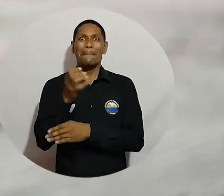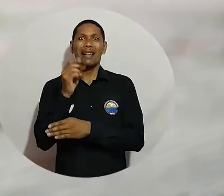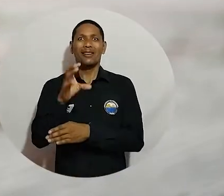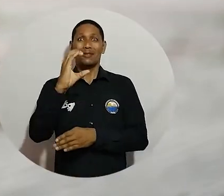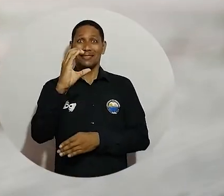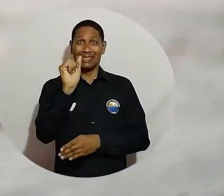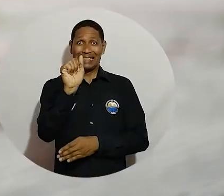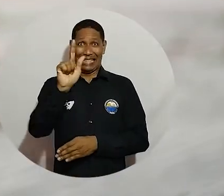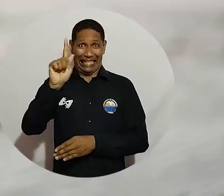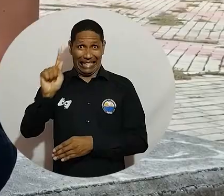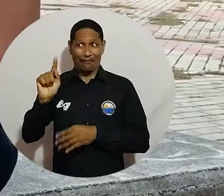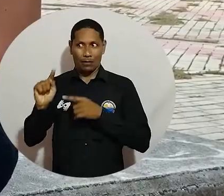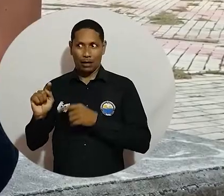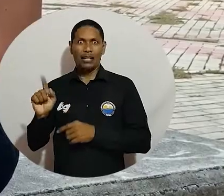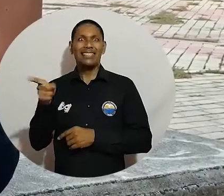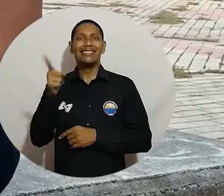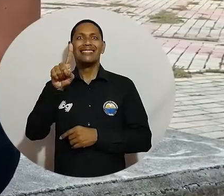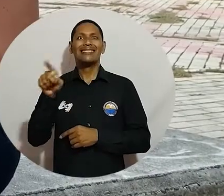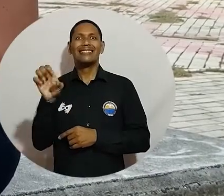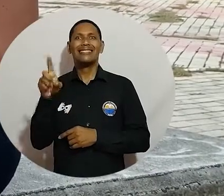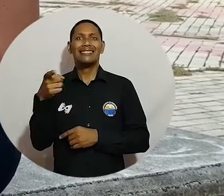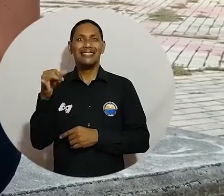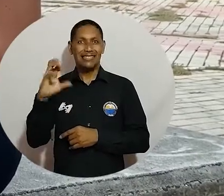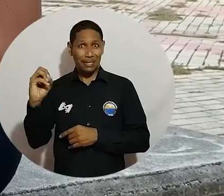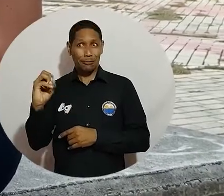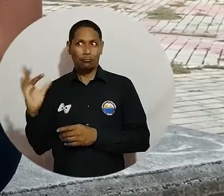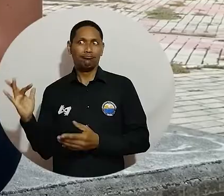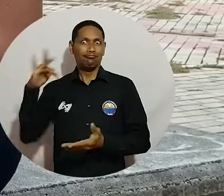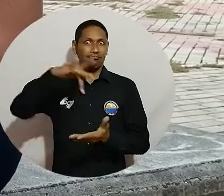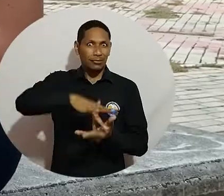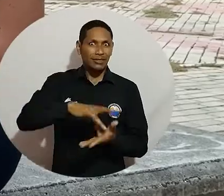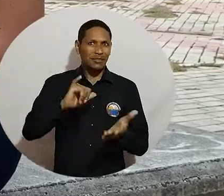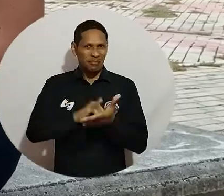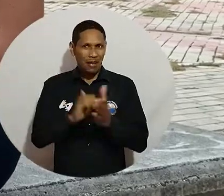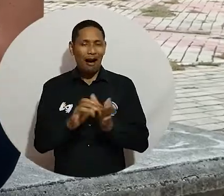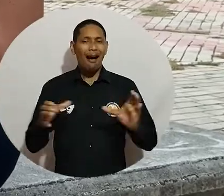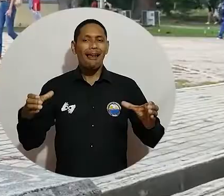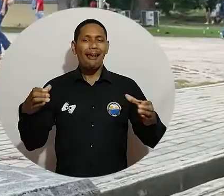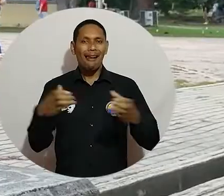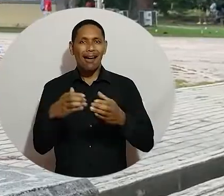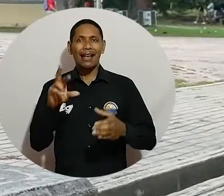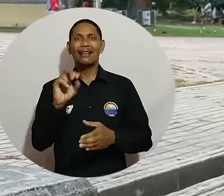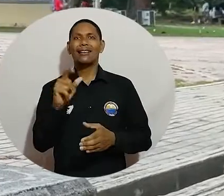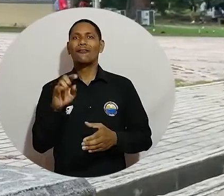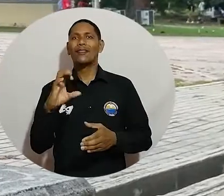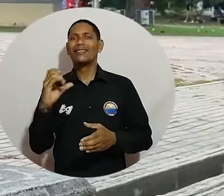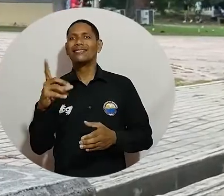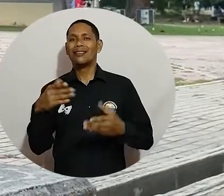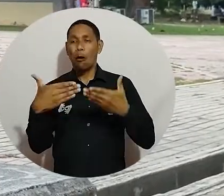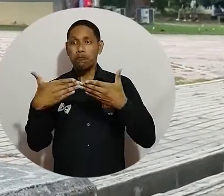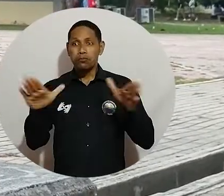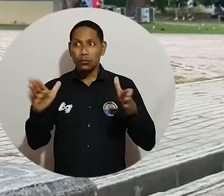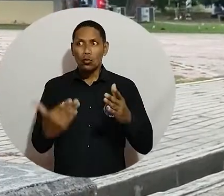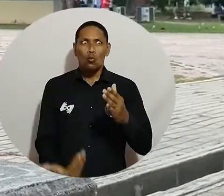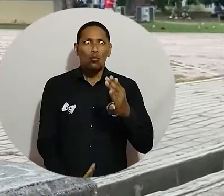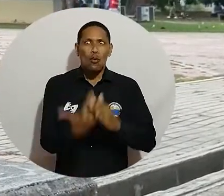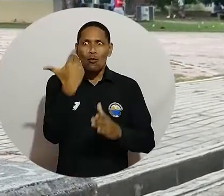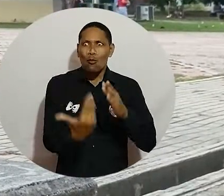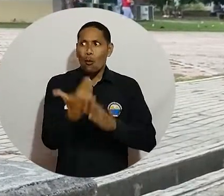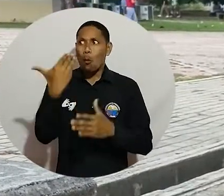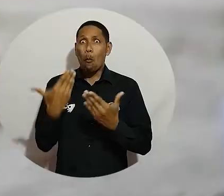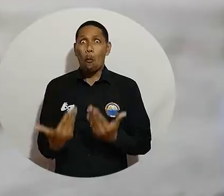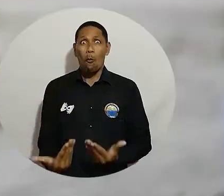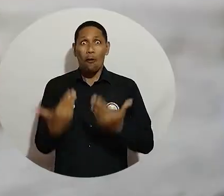actores de los contextos académicos, productivos, económicos de nuestro territorio. Veamos a continuación reacciones de los